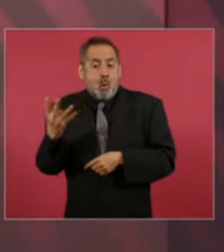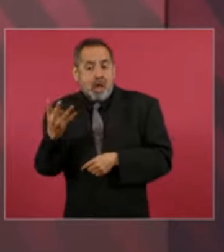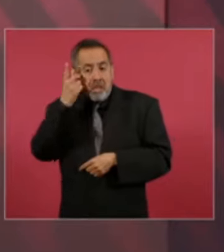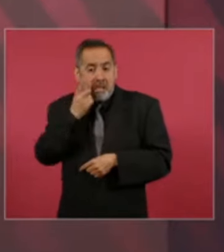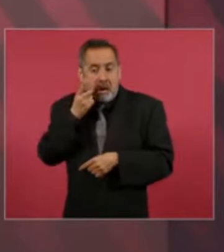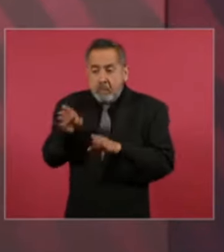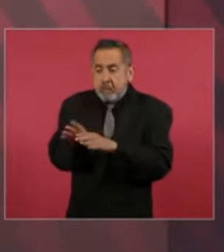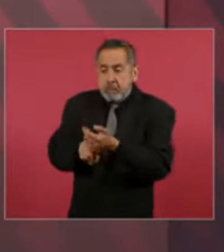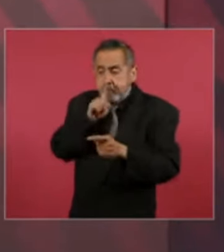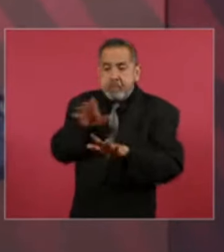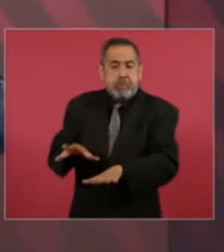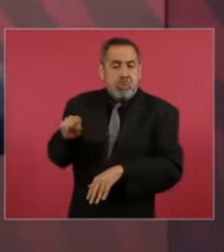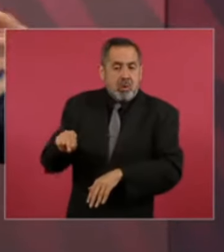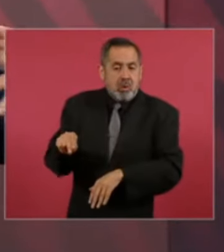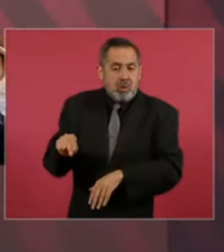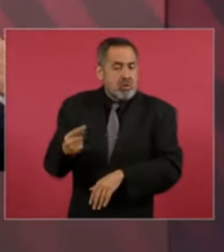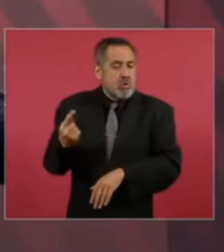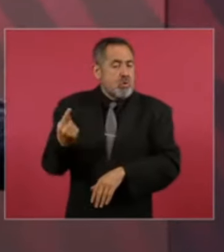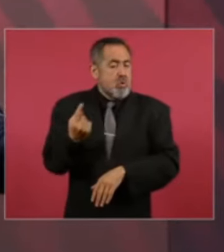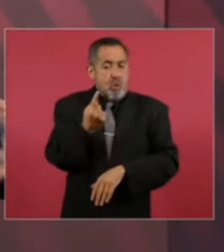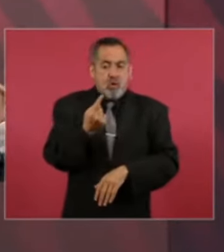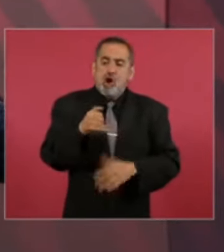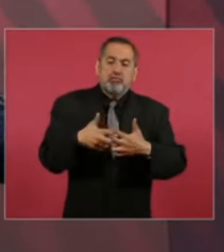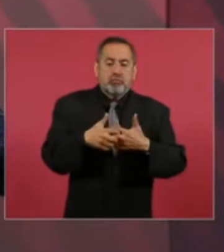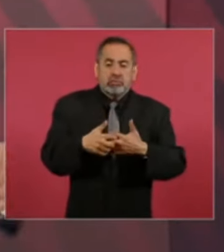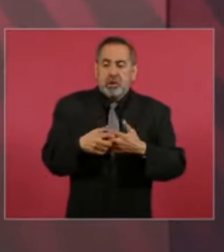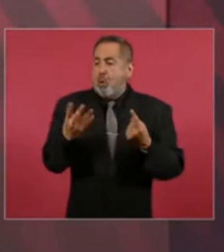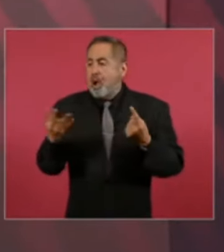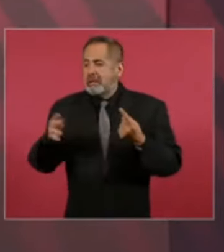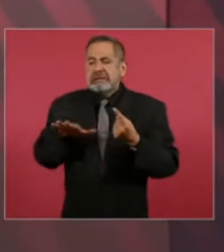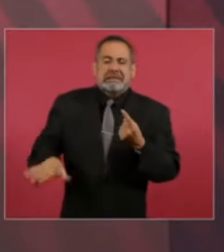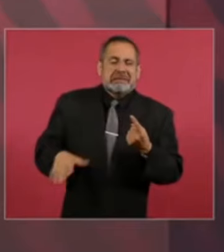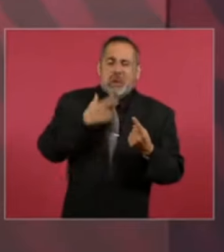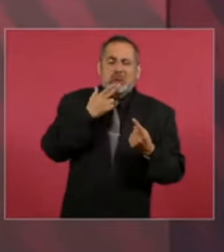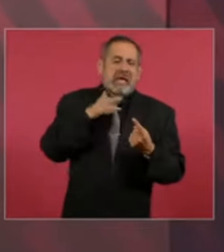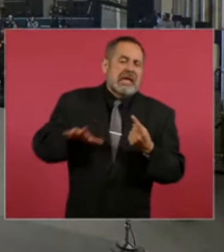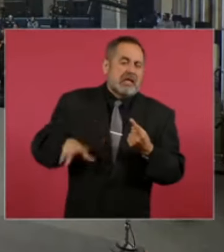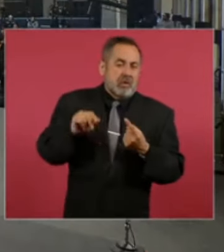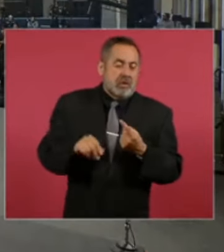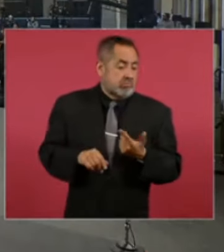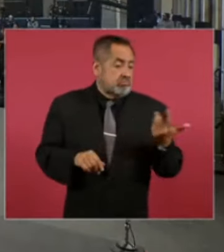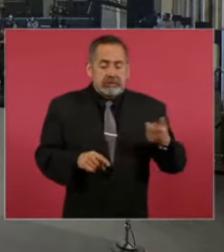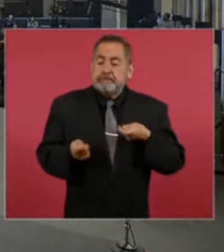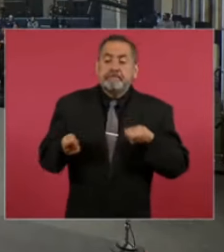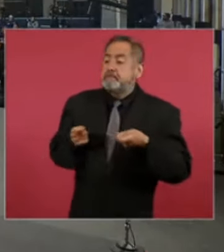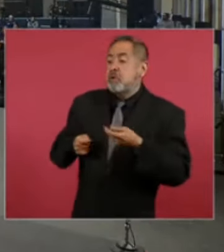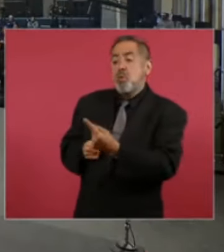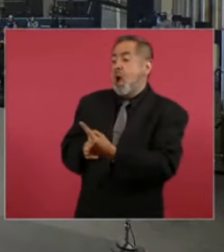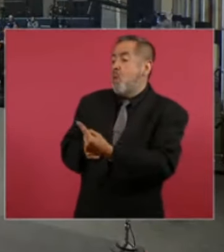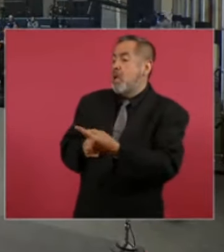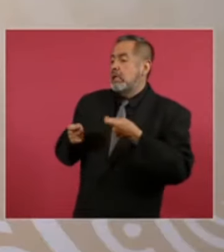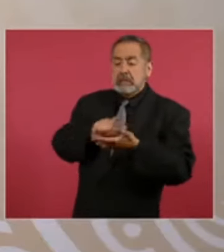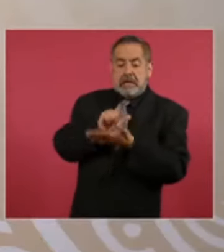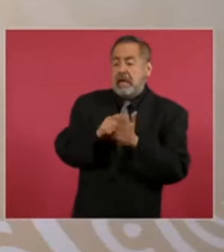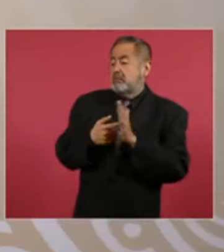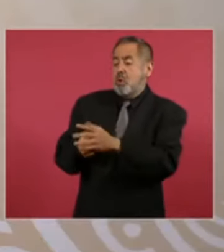o sea toda la infraestructura subutilizada legalmente controlada por todas las reformas